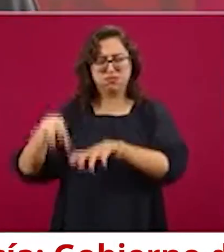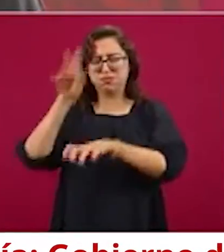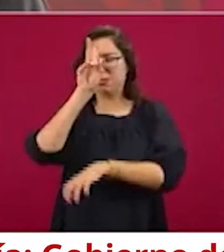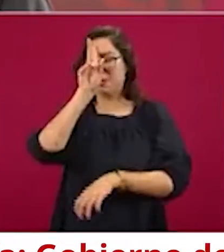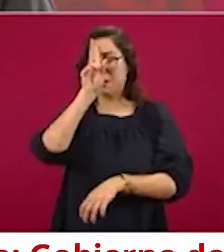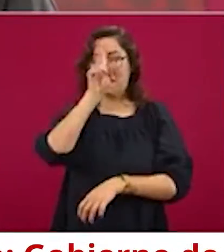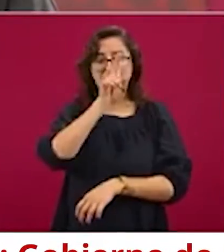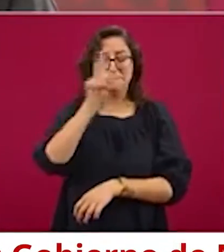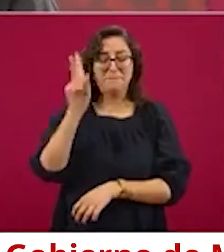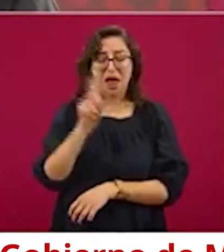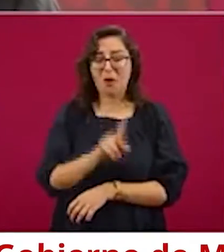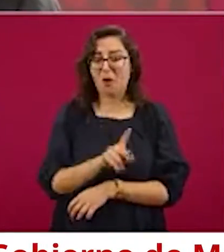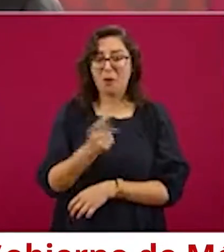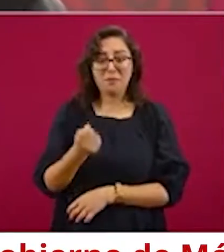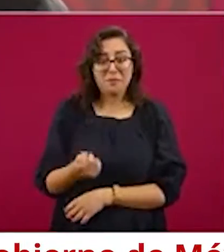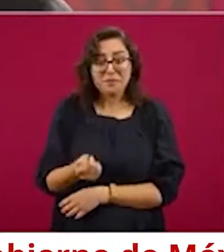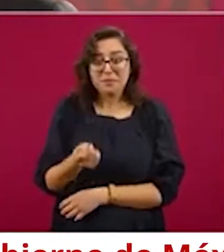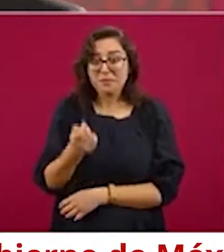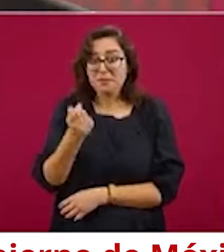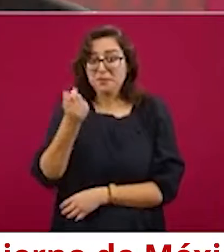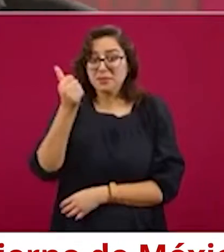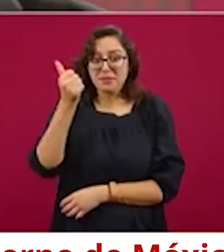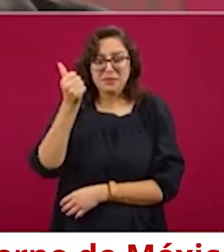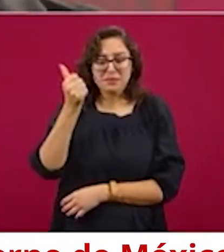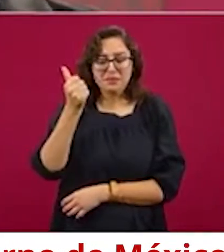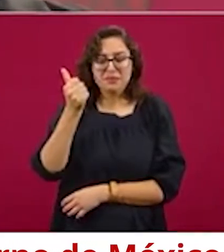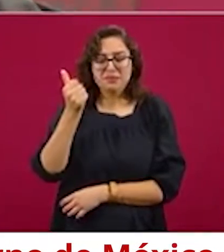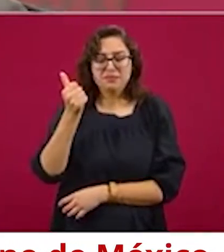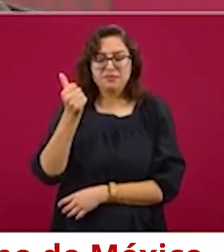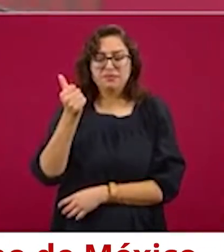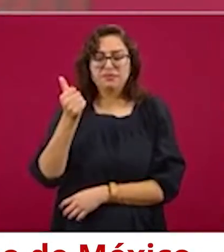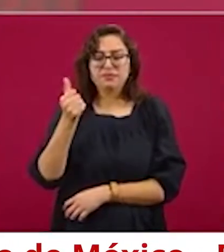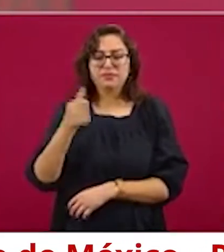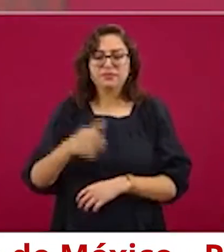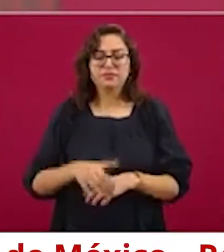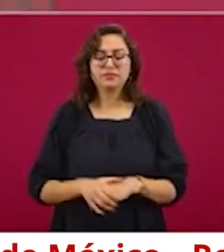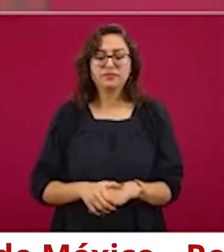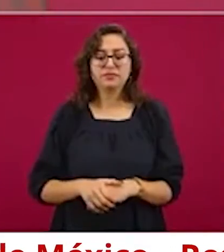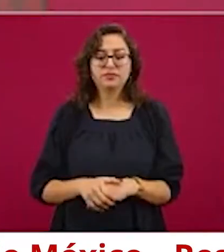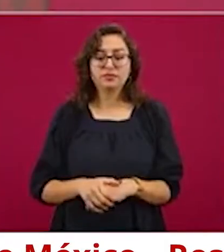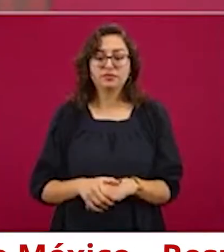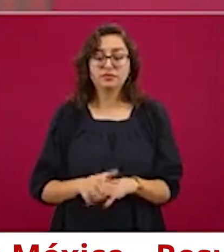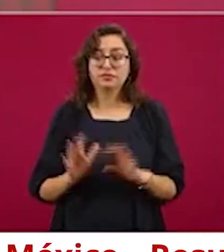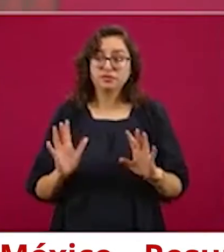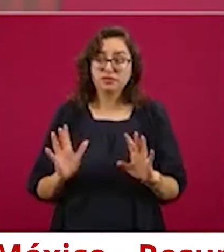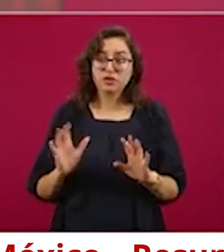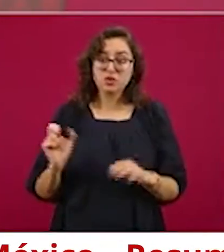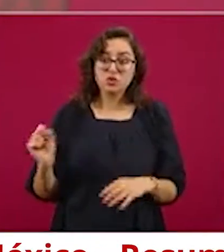Afortunadamente el pronóstico es que ya